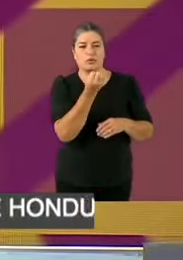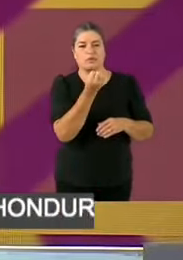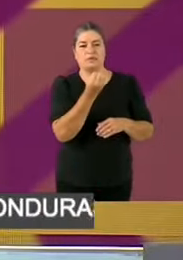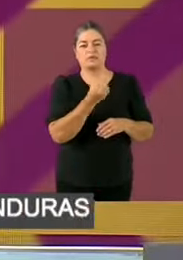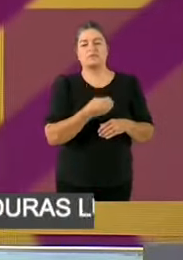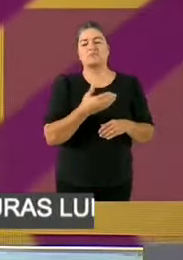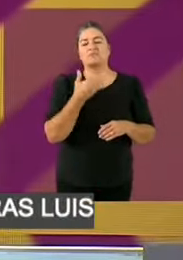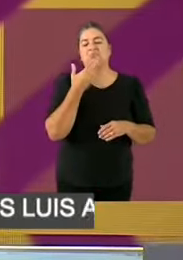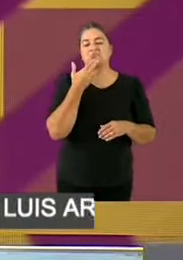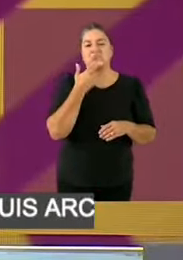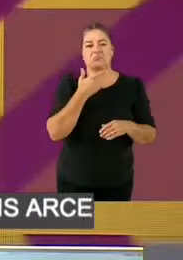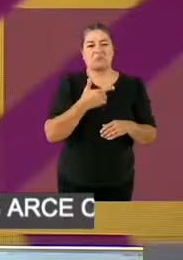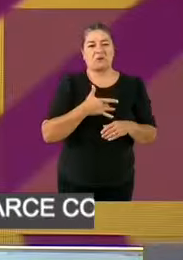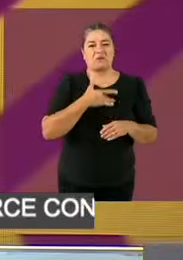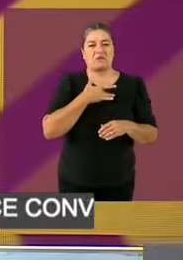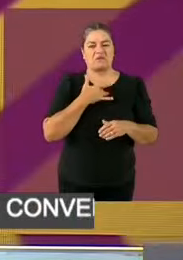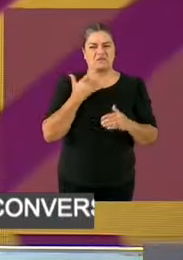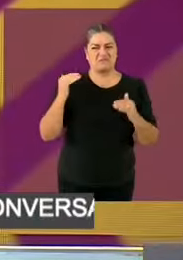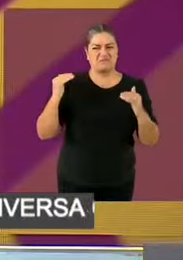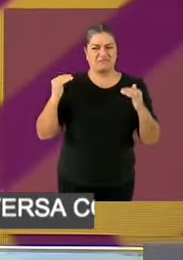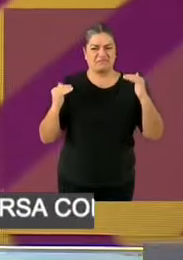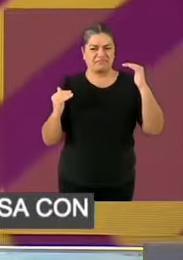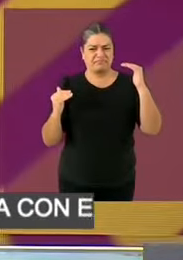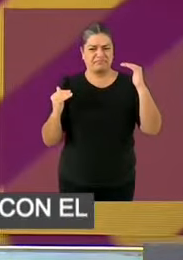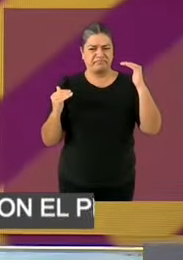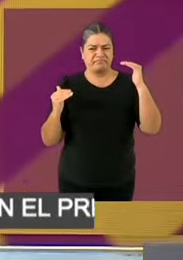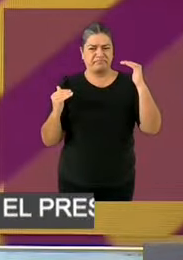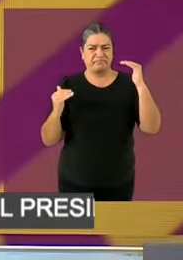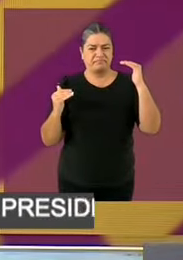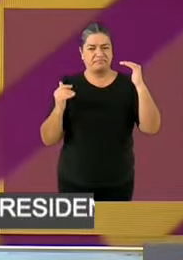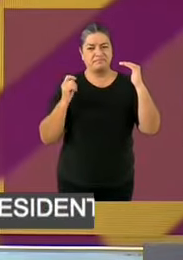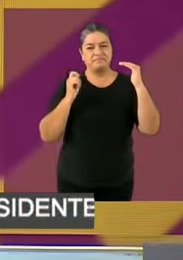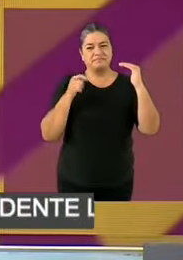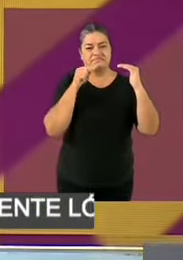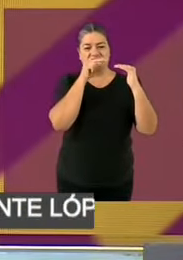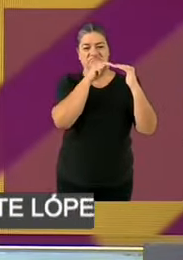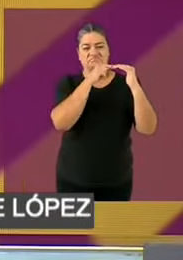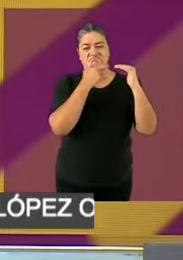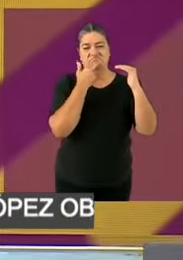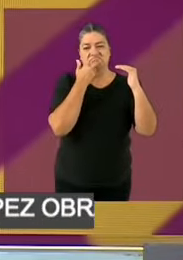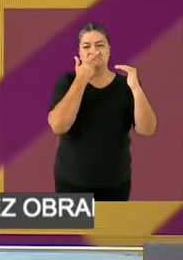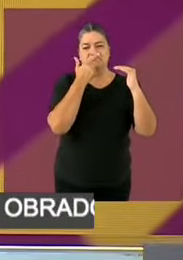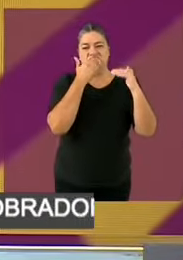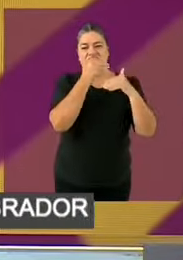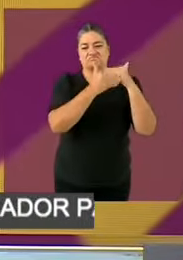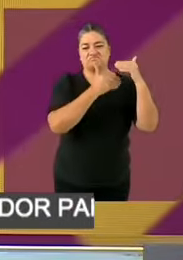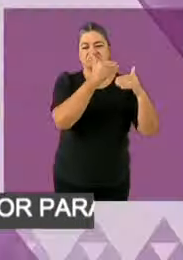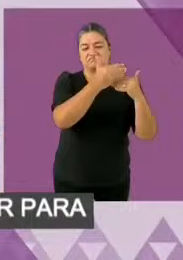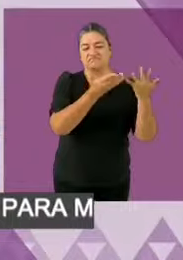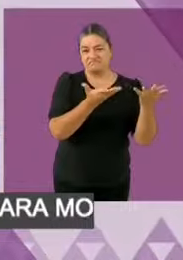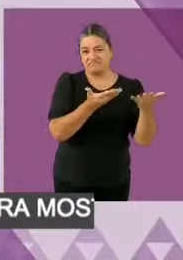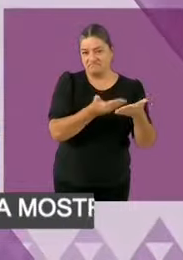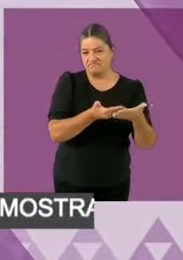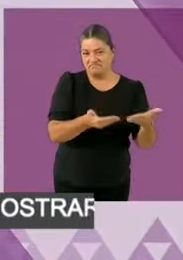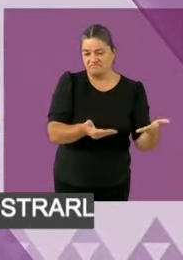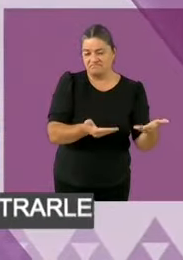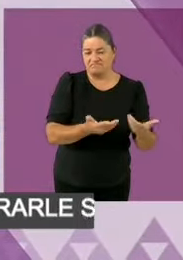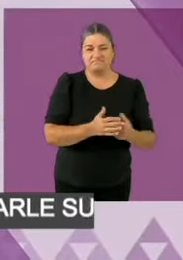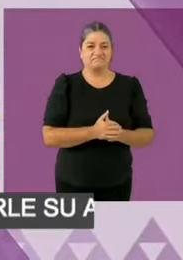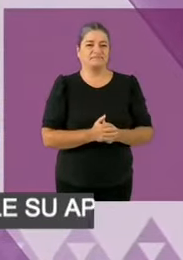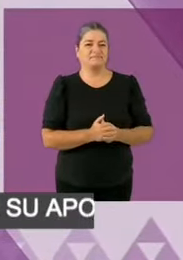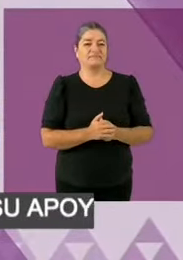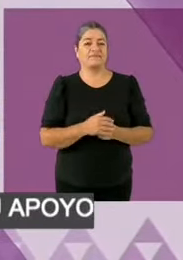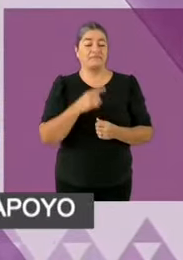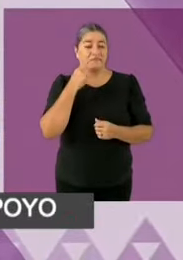camino. El tema es seguir avanzando, fortaleciendo los sistemas de salud pública. La privatización de los